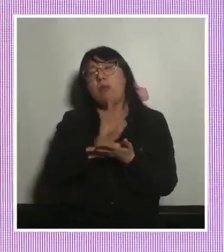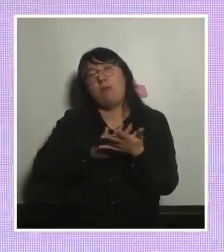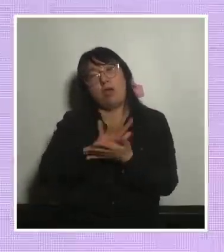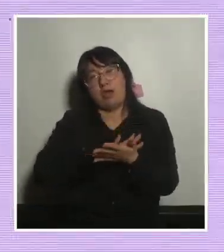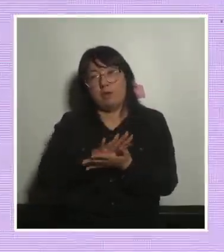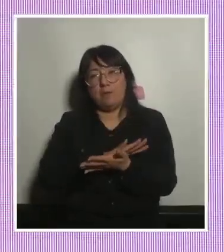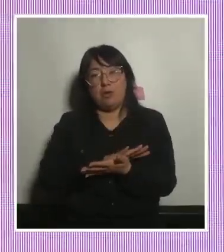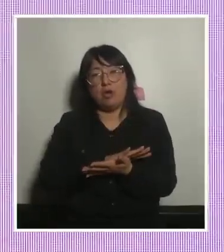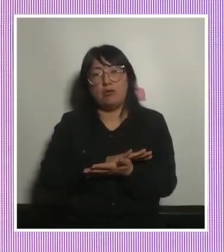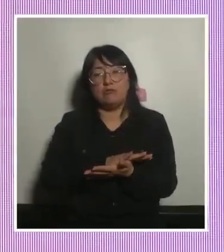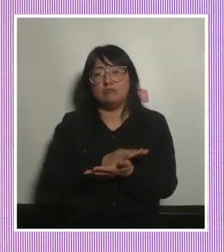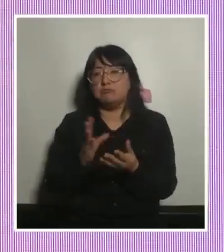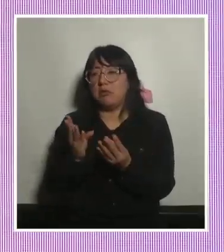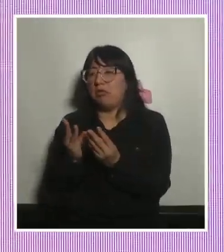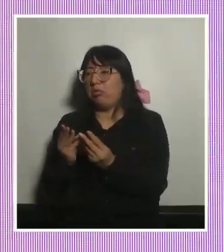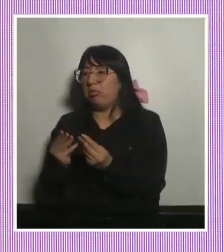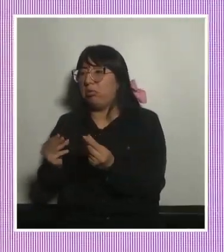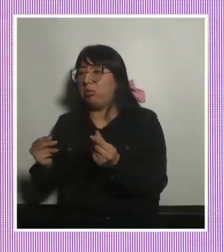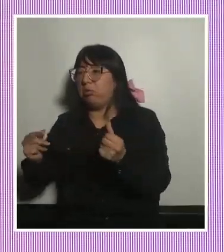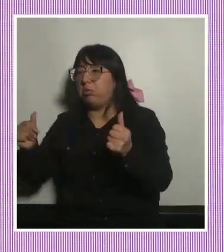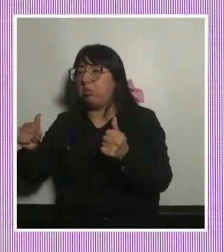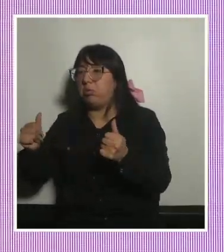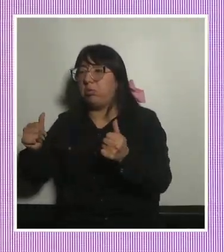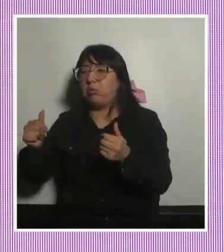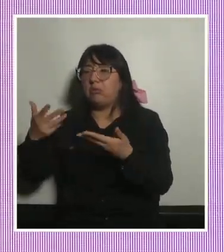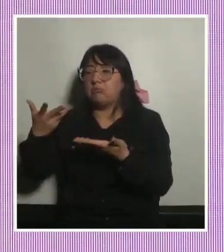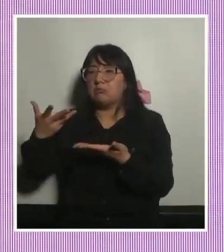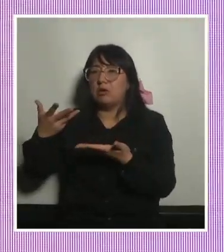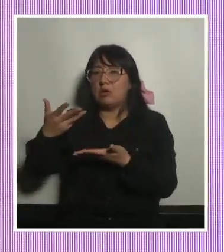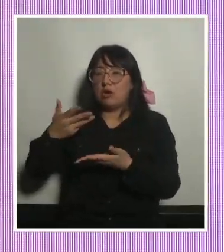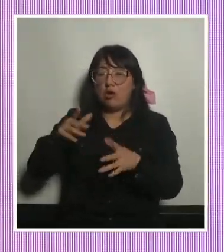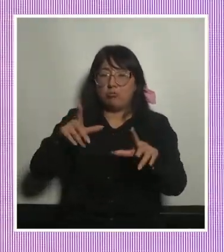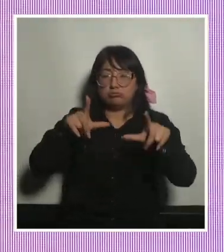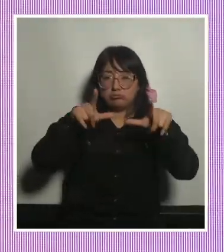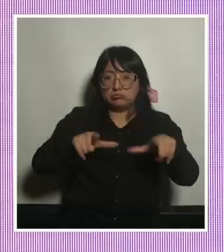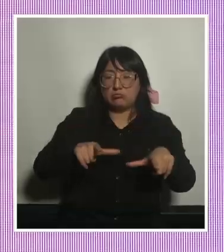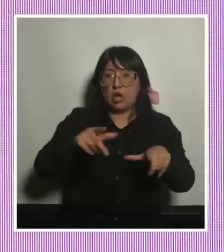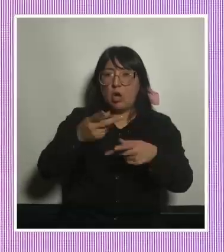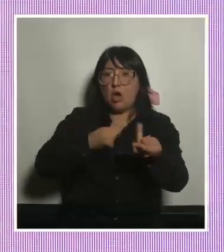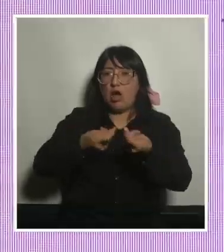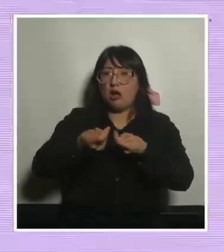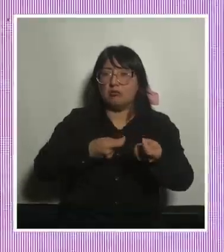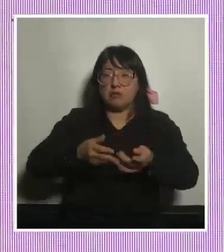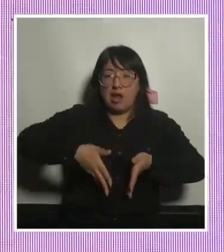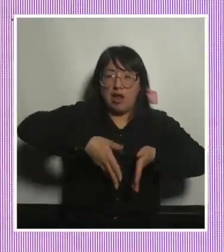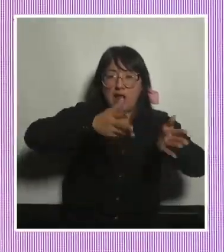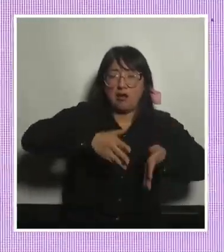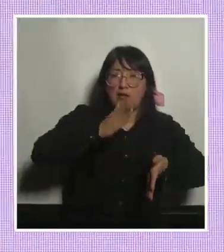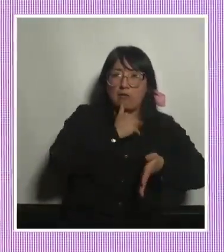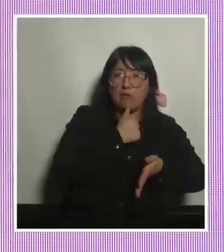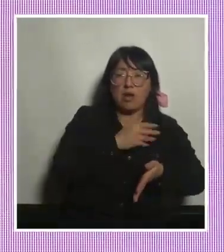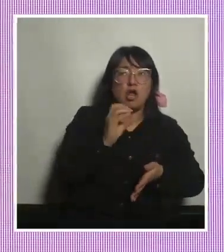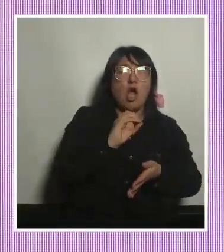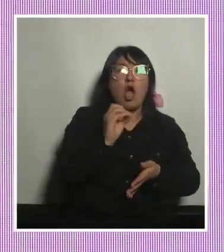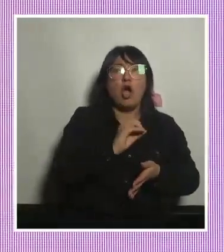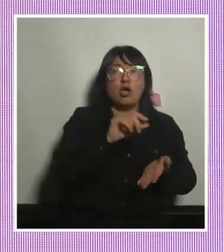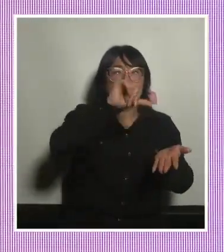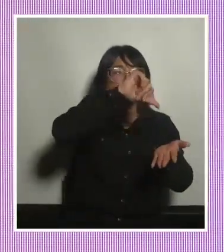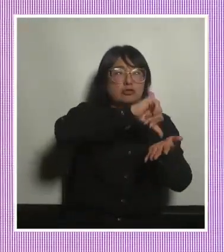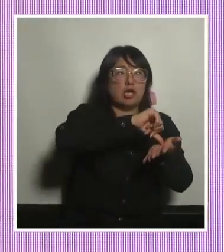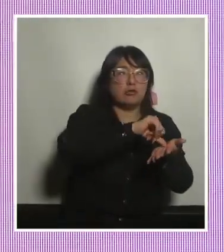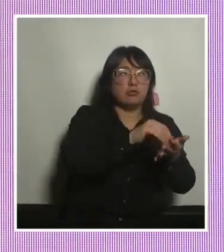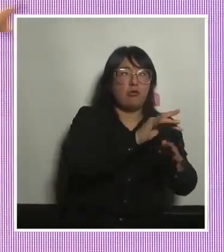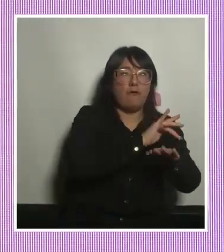desaparecen en los comercios locales en nuestras calles cuando nuestros centros urbanos se quedan